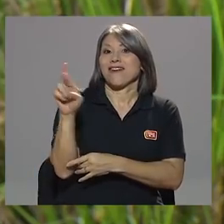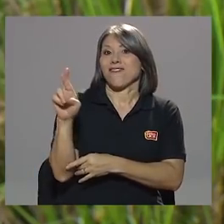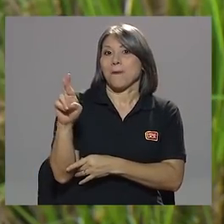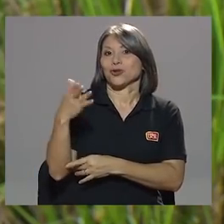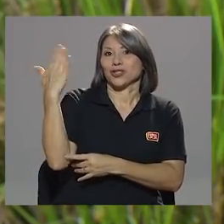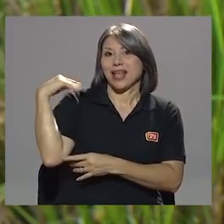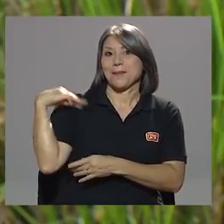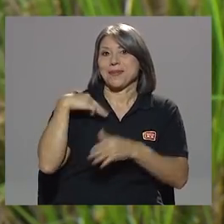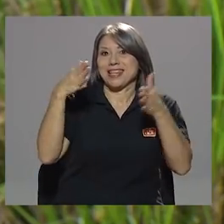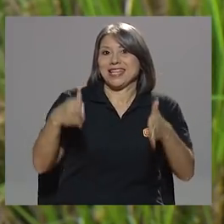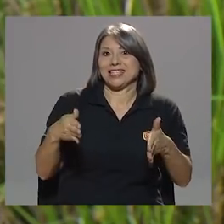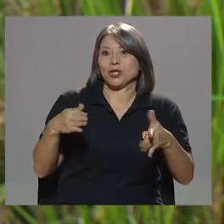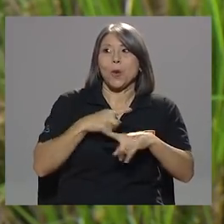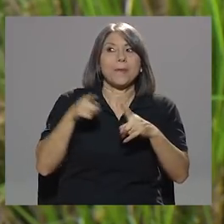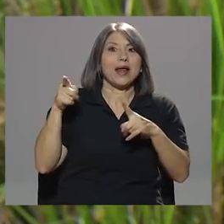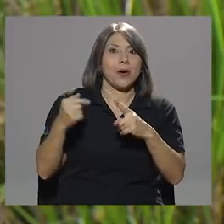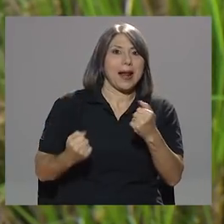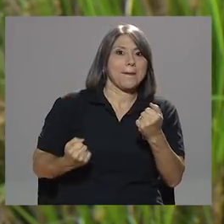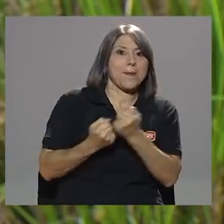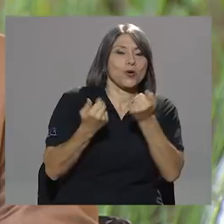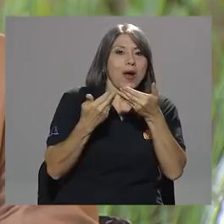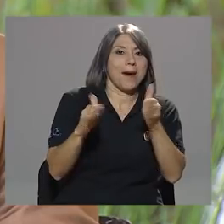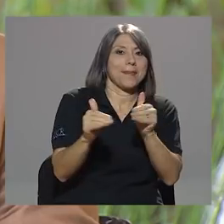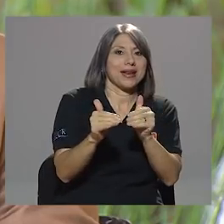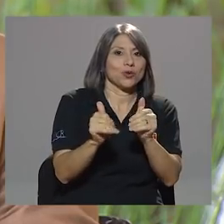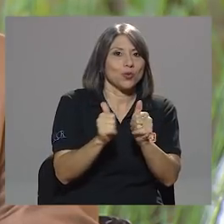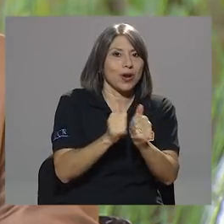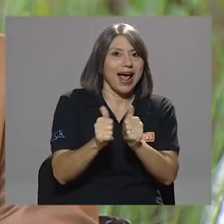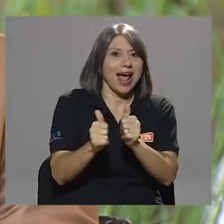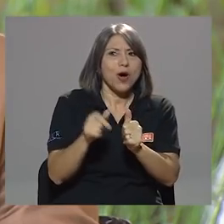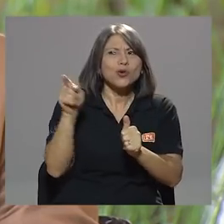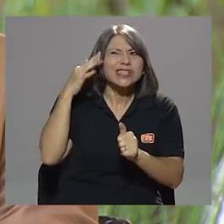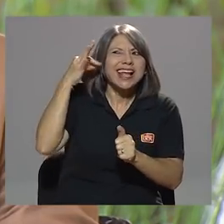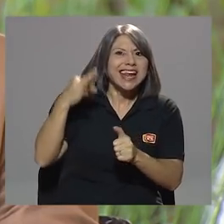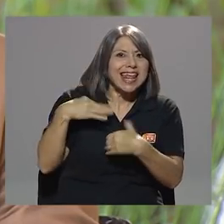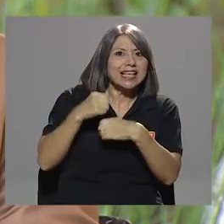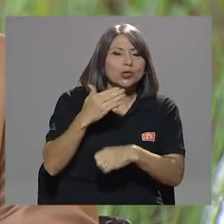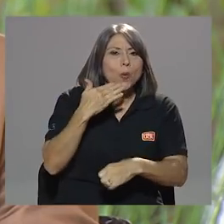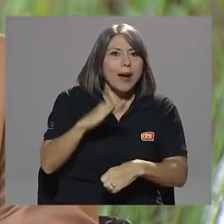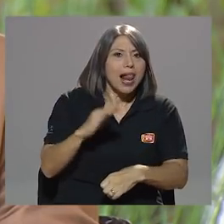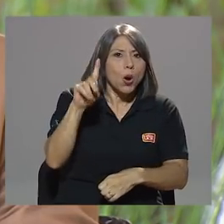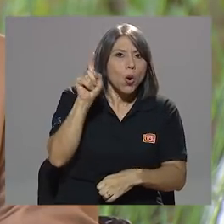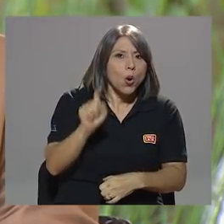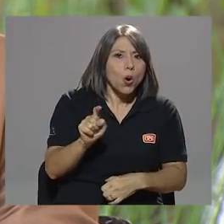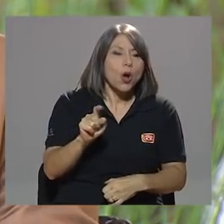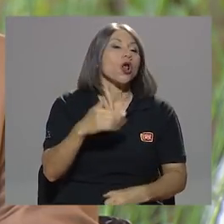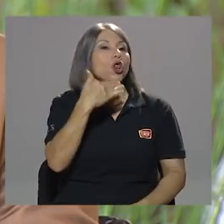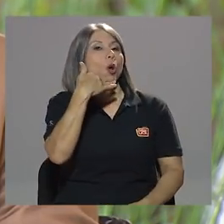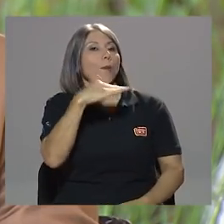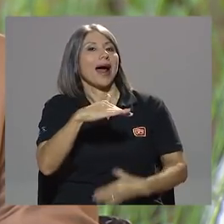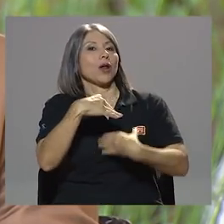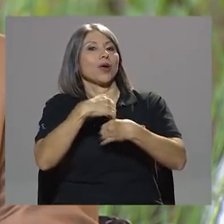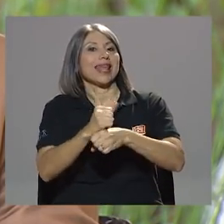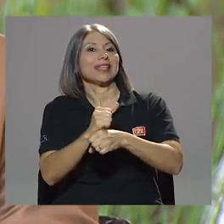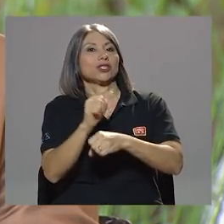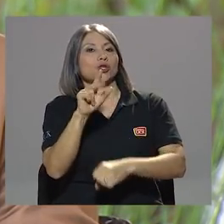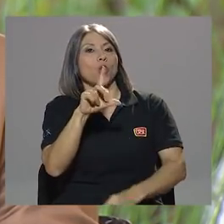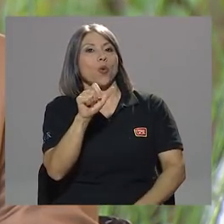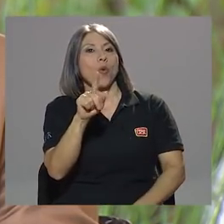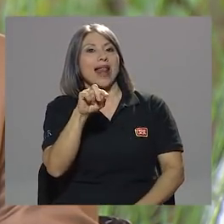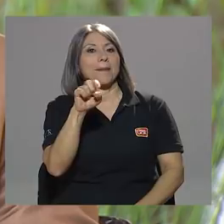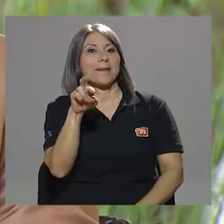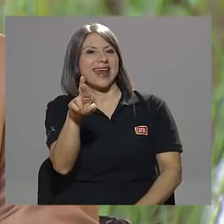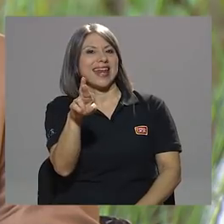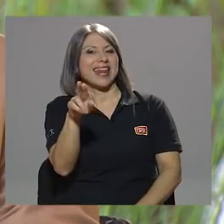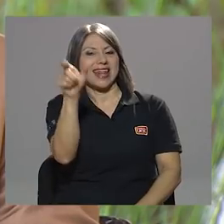colaboró mucho con la apertura. ¿Usted cree que don Walmer hizo algo malo? Lo malo que hizo don Walmer es particularmente no